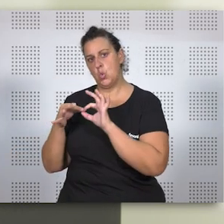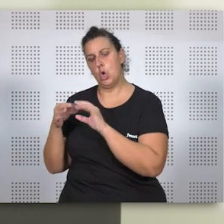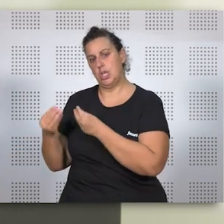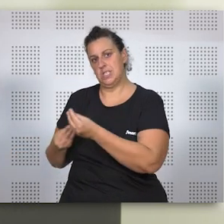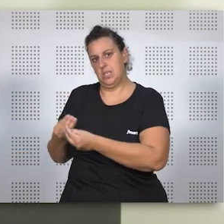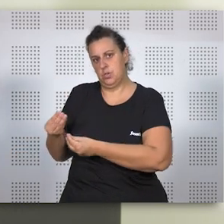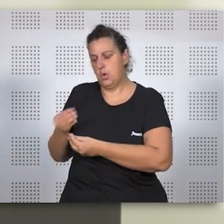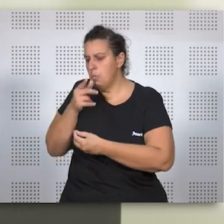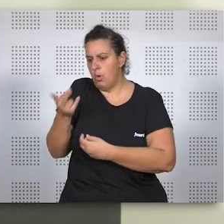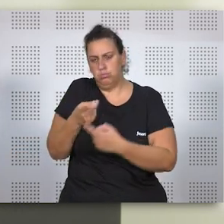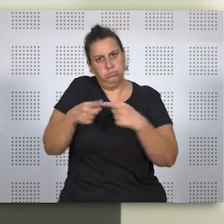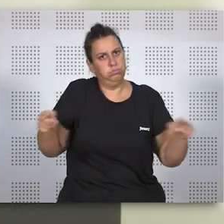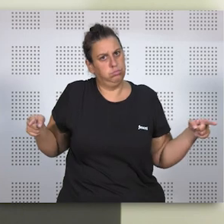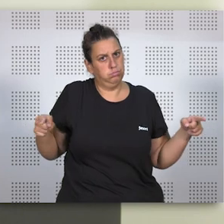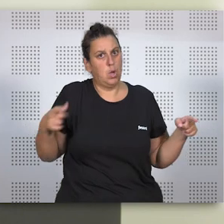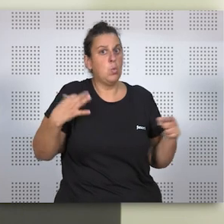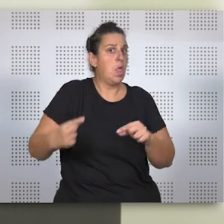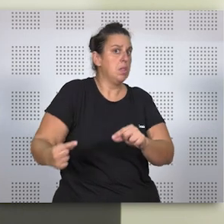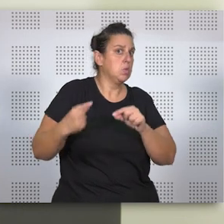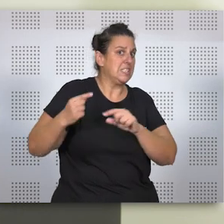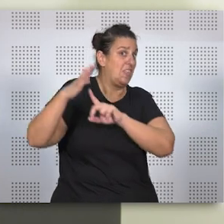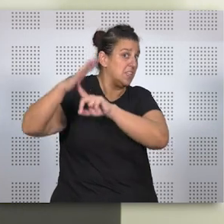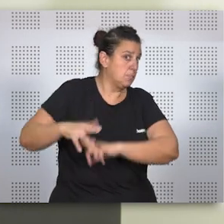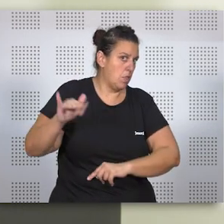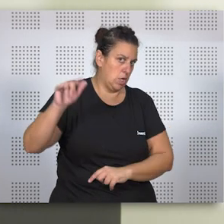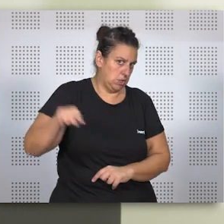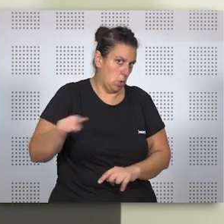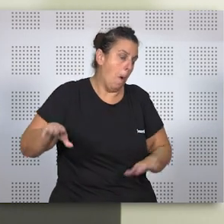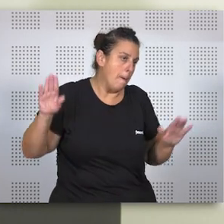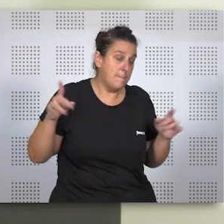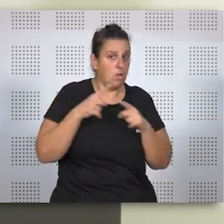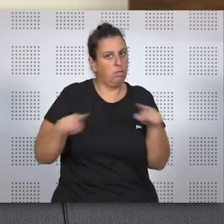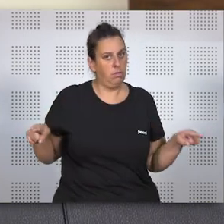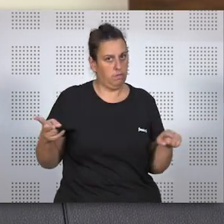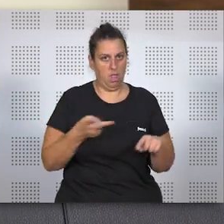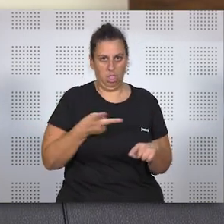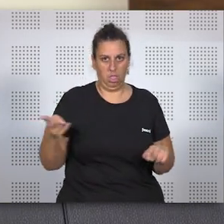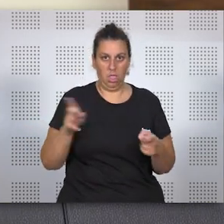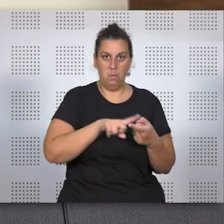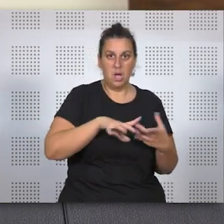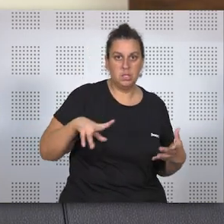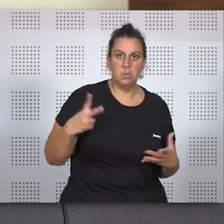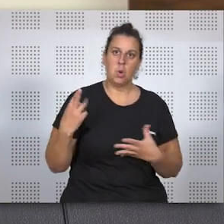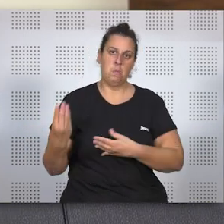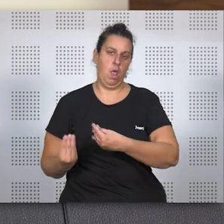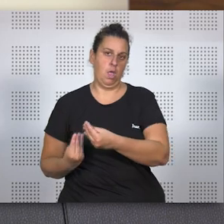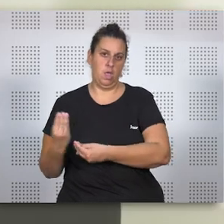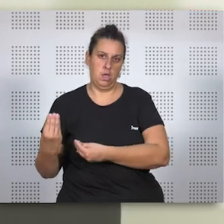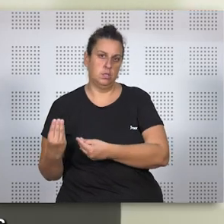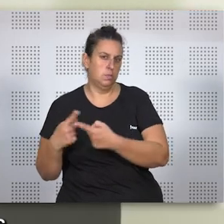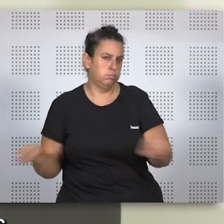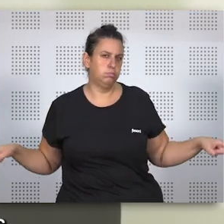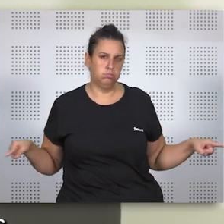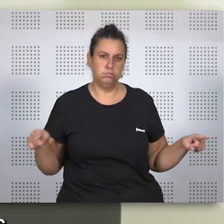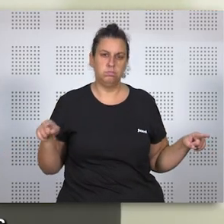evidentemente hay una diferenciación, podemos discutir si discriminación, pero hay una diferenciación evidente respecto de los matrimonios,